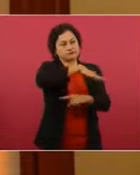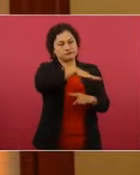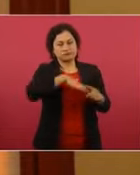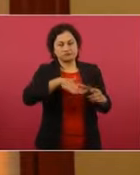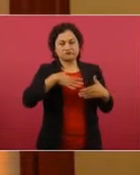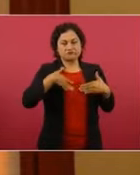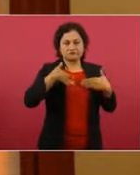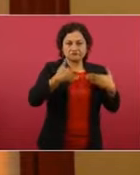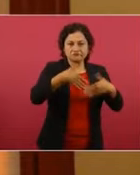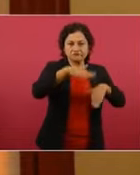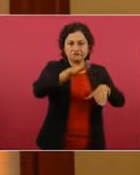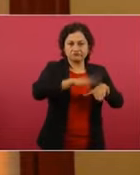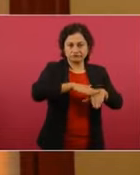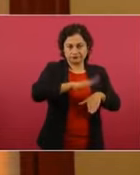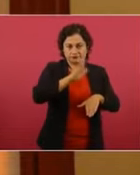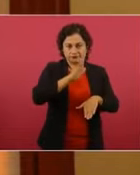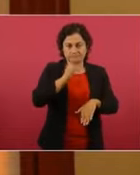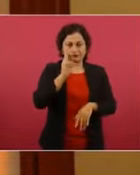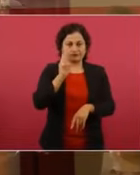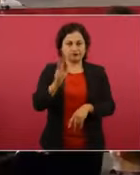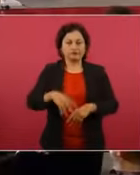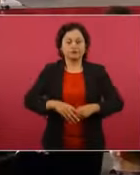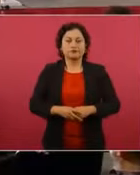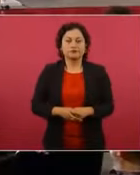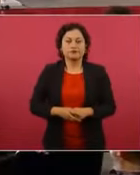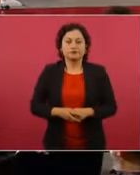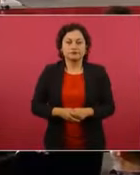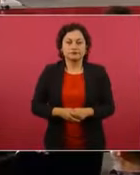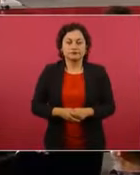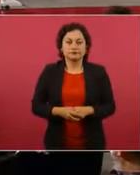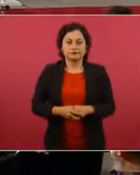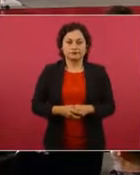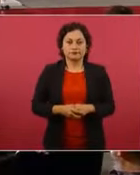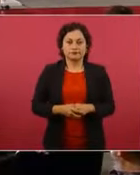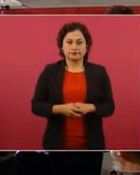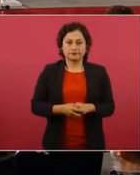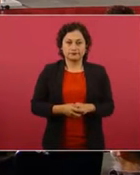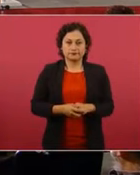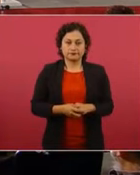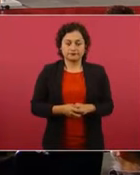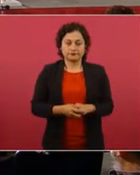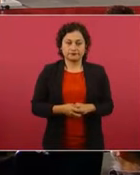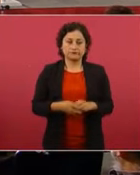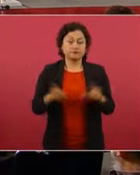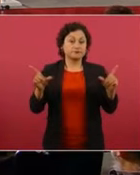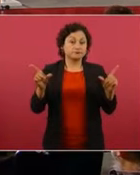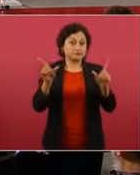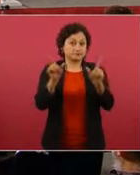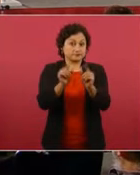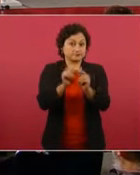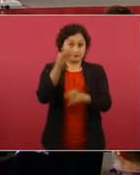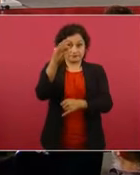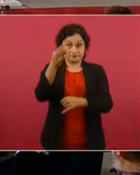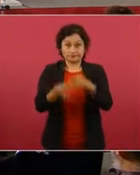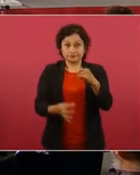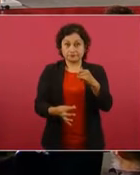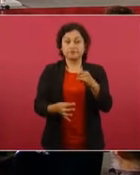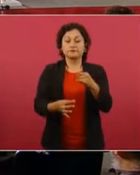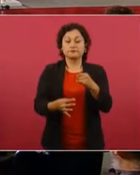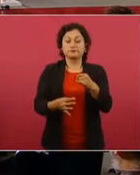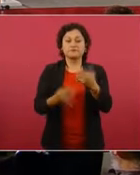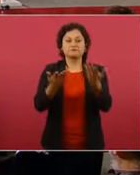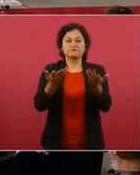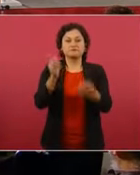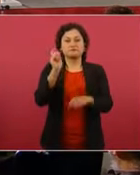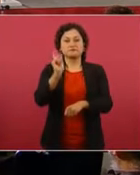de incremento en esta parte. Adelante, por favor. Como conclusiones, tenemos que